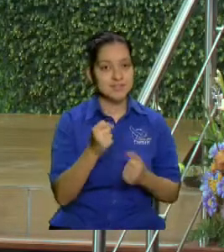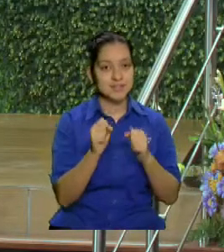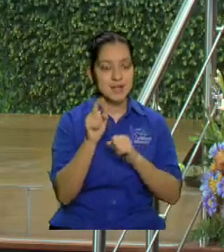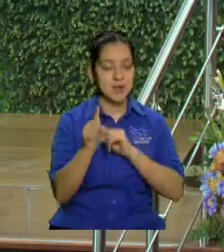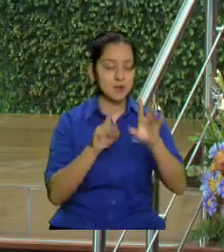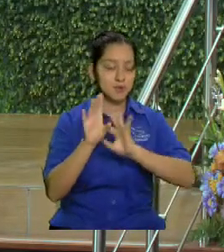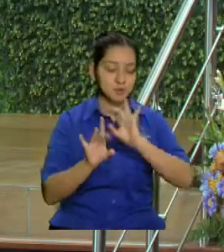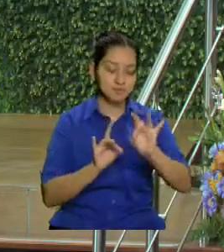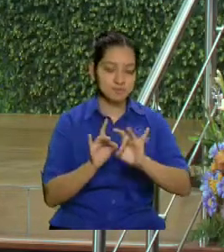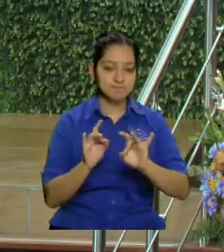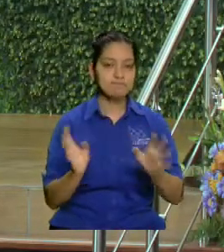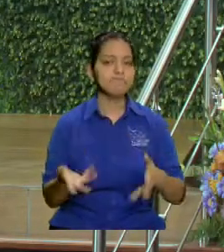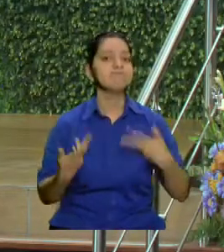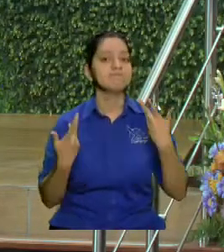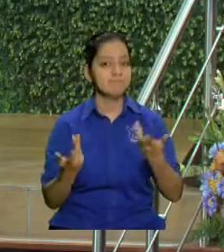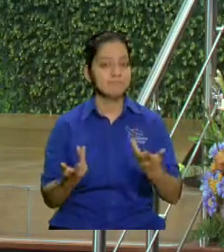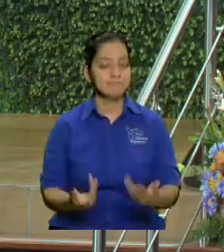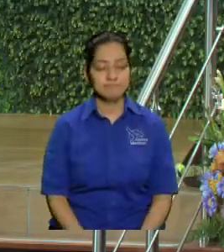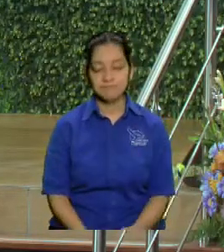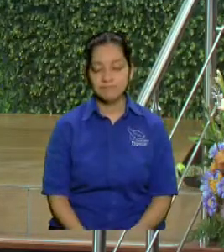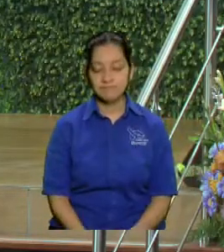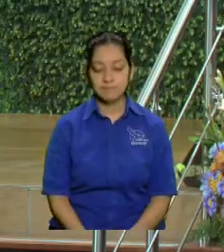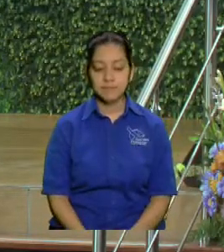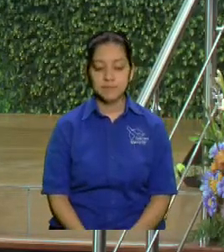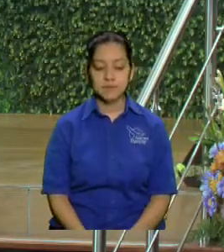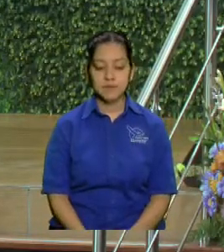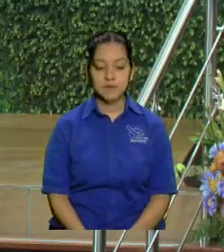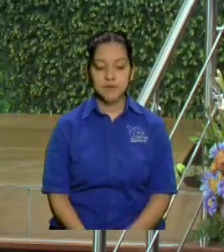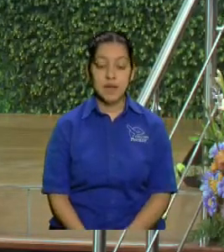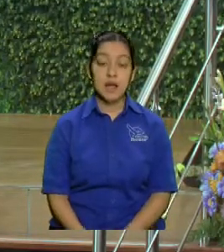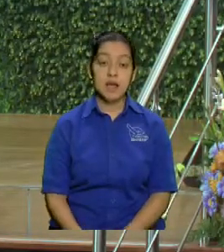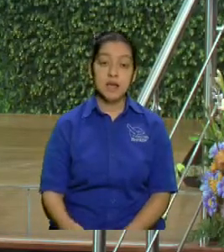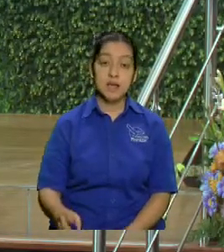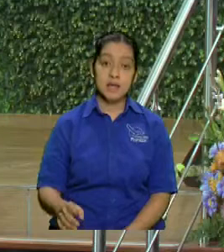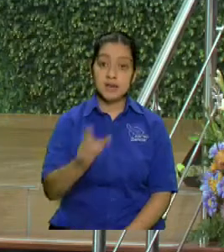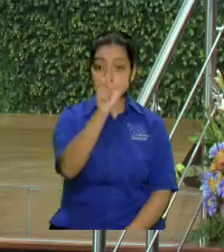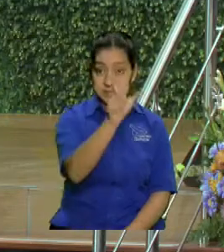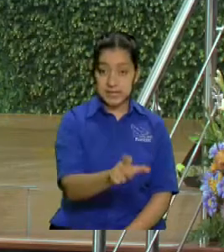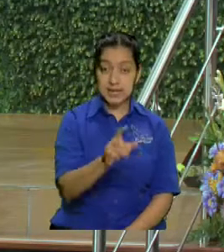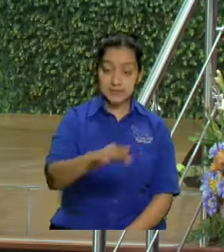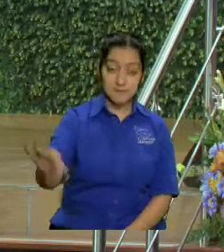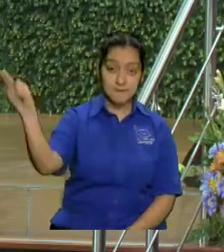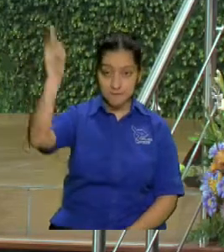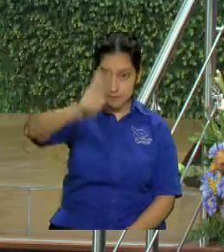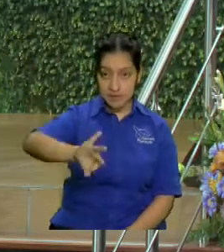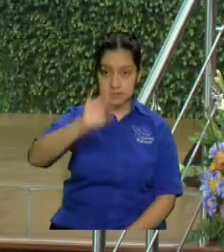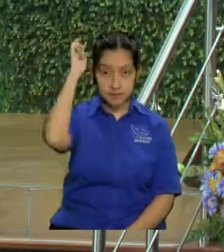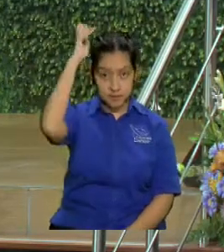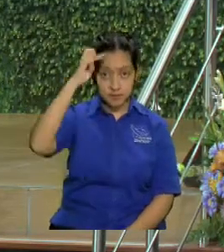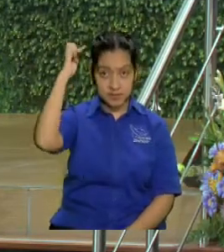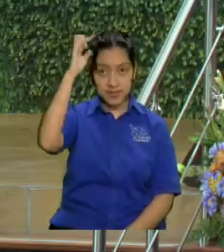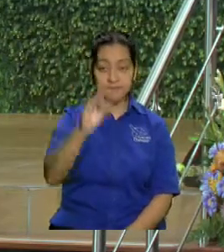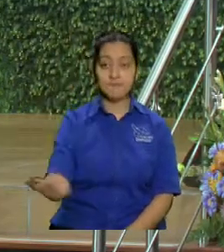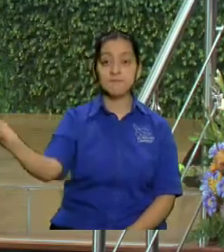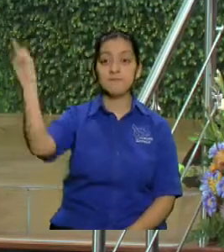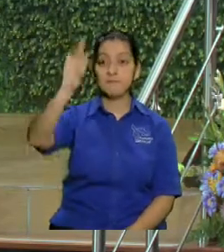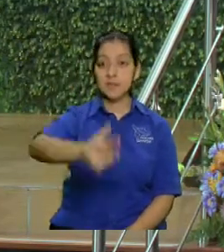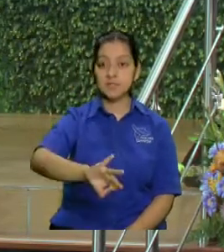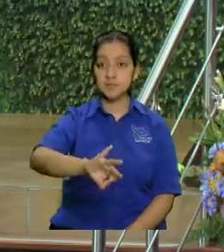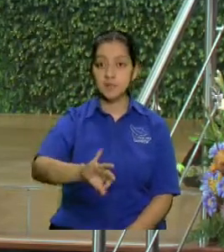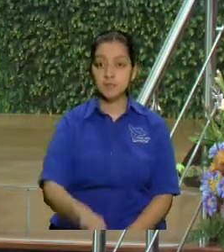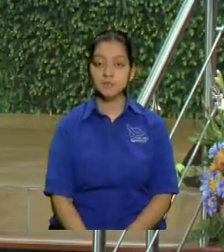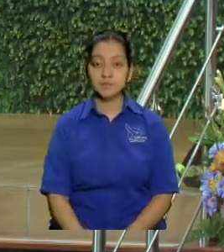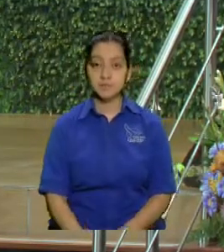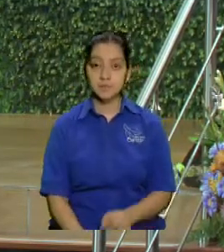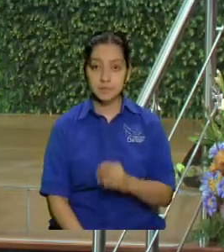Bueno, del lado negativo las potestades falsas, el falso profeta. ¿a quién marca? En este caso a lo positivo